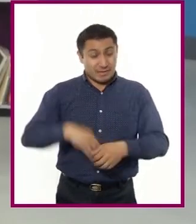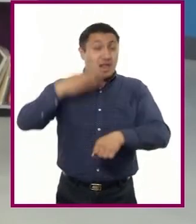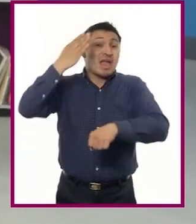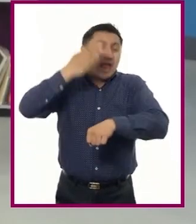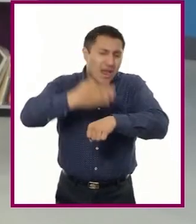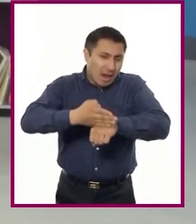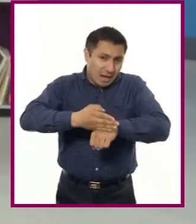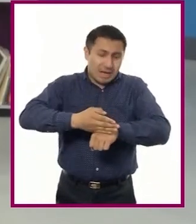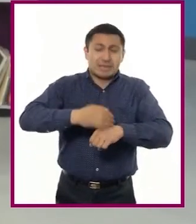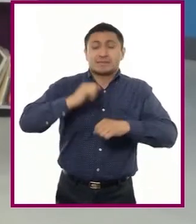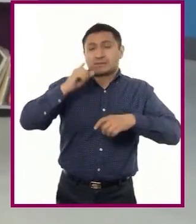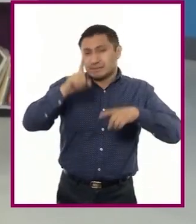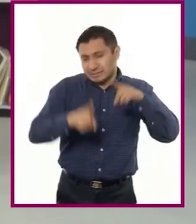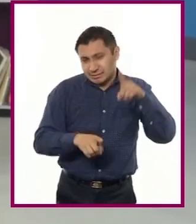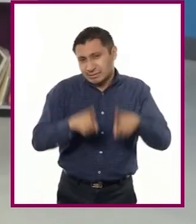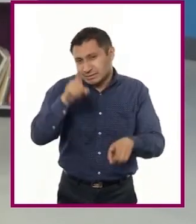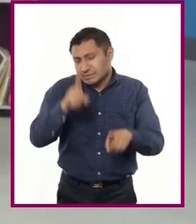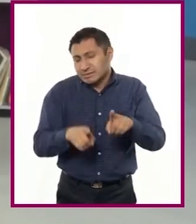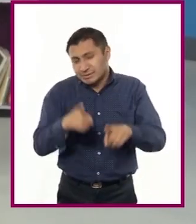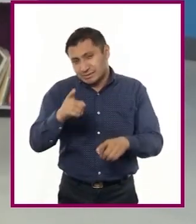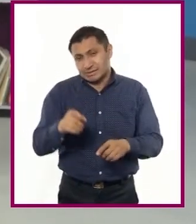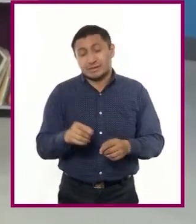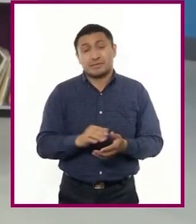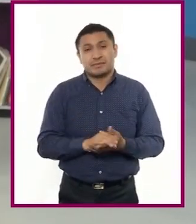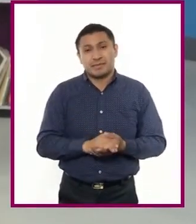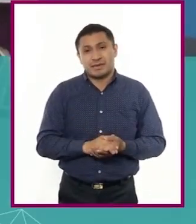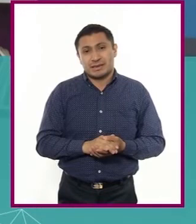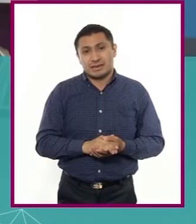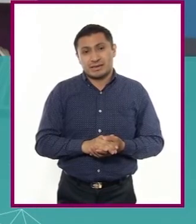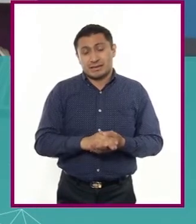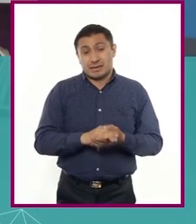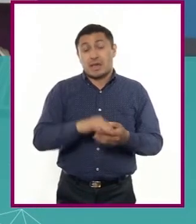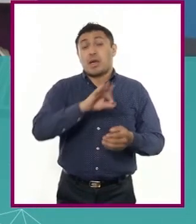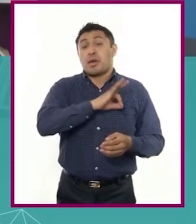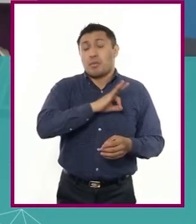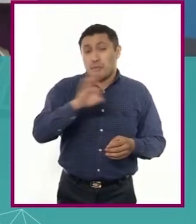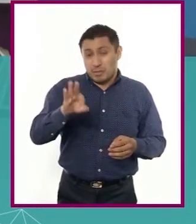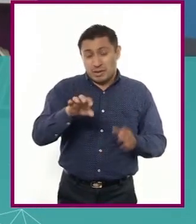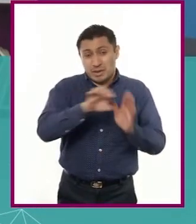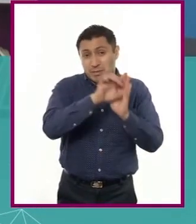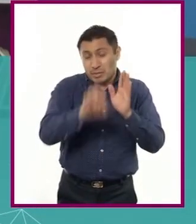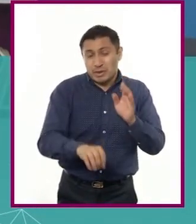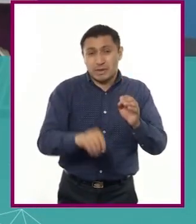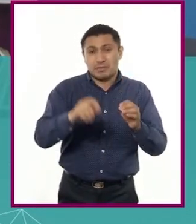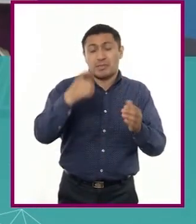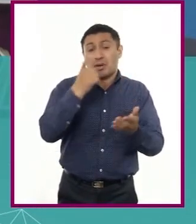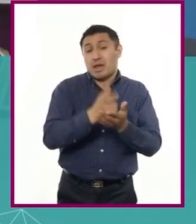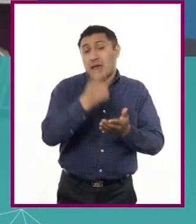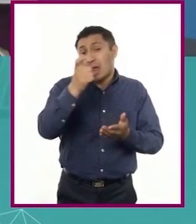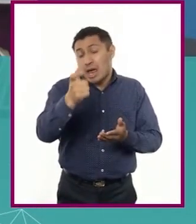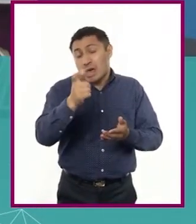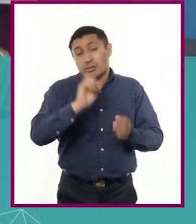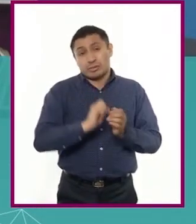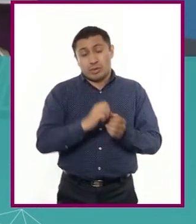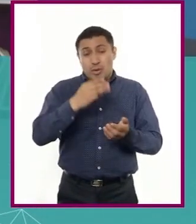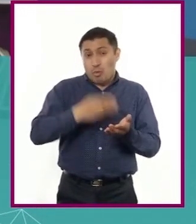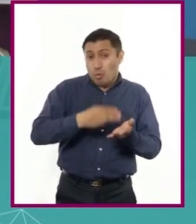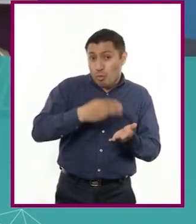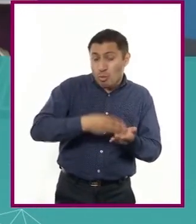faltas o irregularidades de los servidores públicos son amonestación, sanción económica,